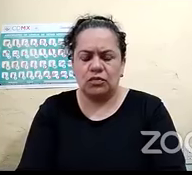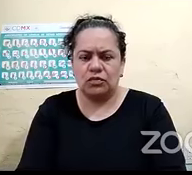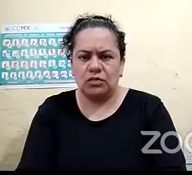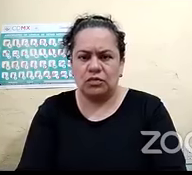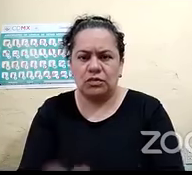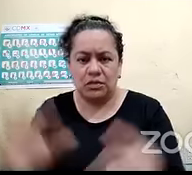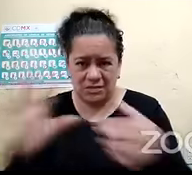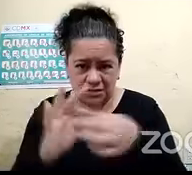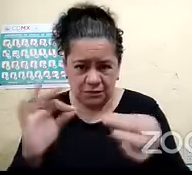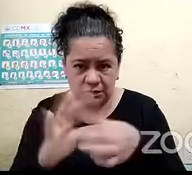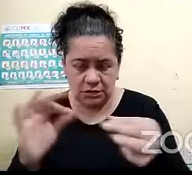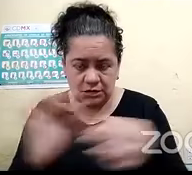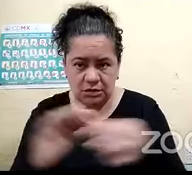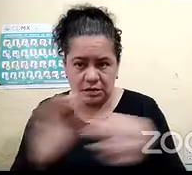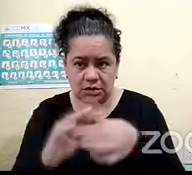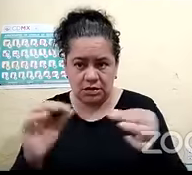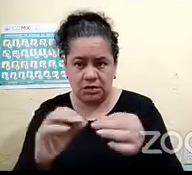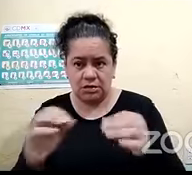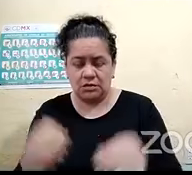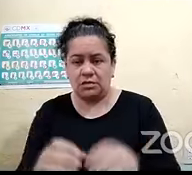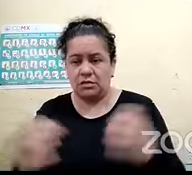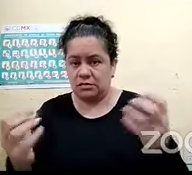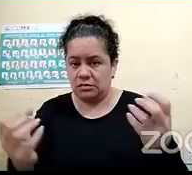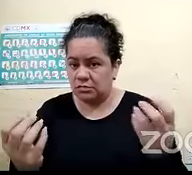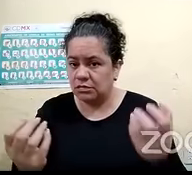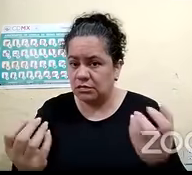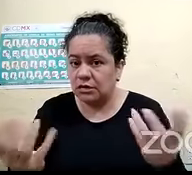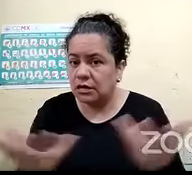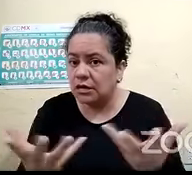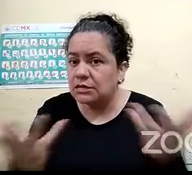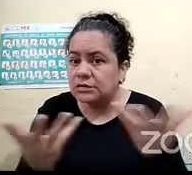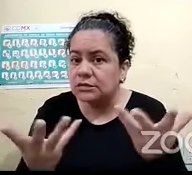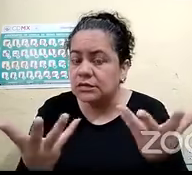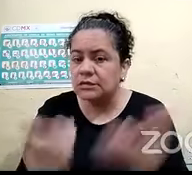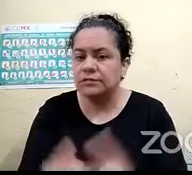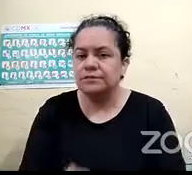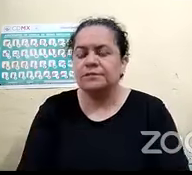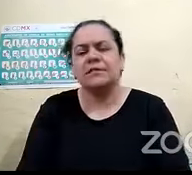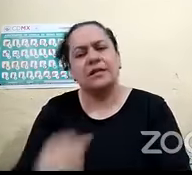hacer en una situación de emergencia? en teoría sí